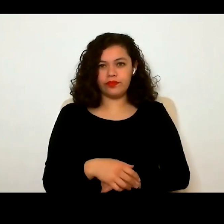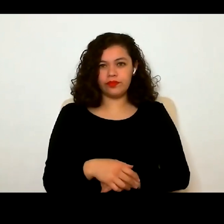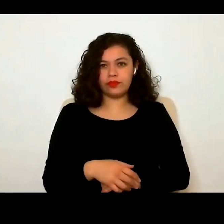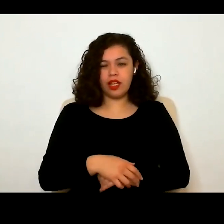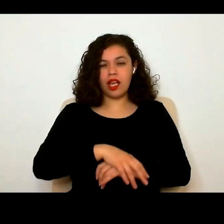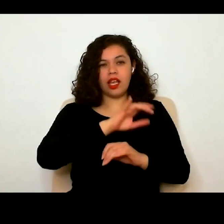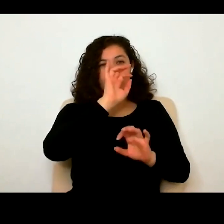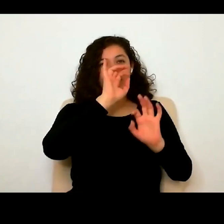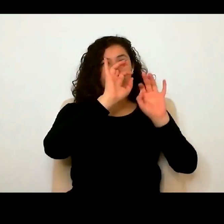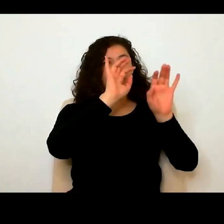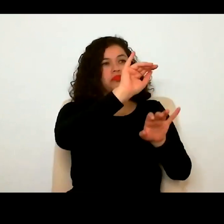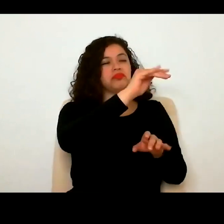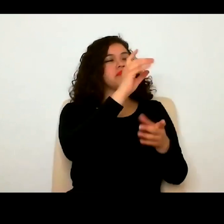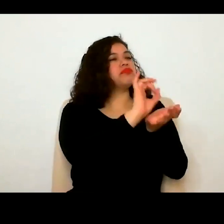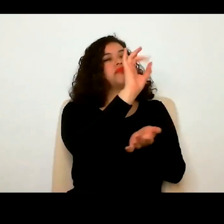la solicitud, ¿no?